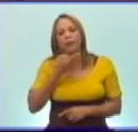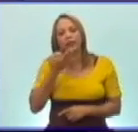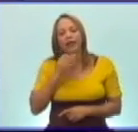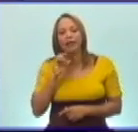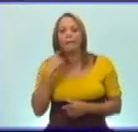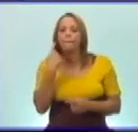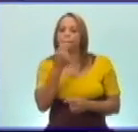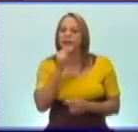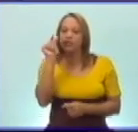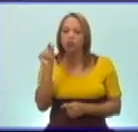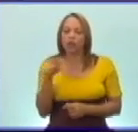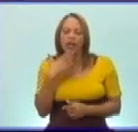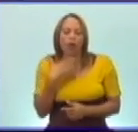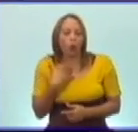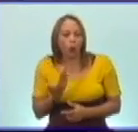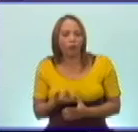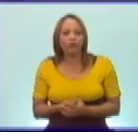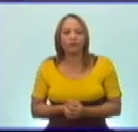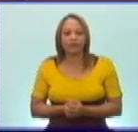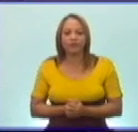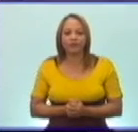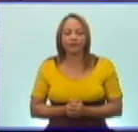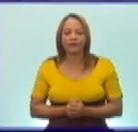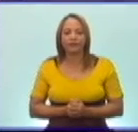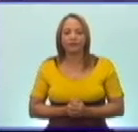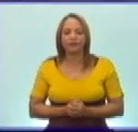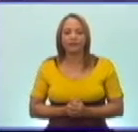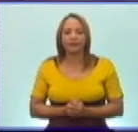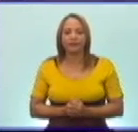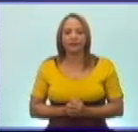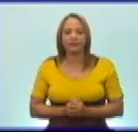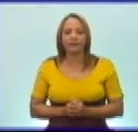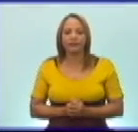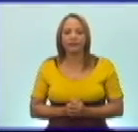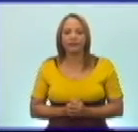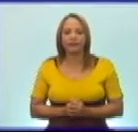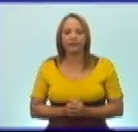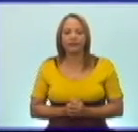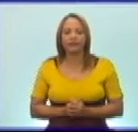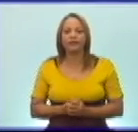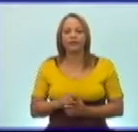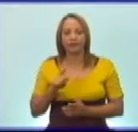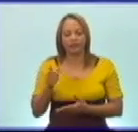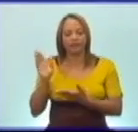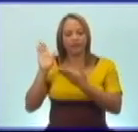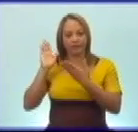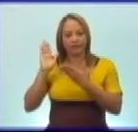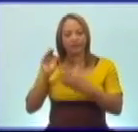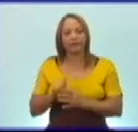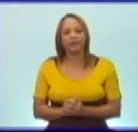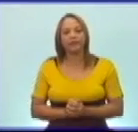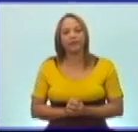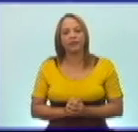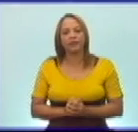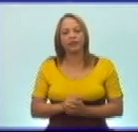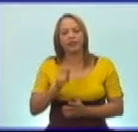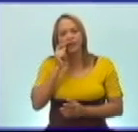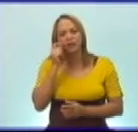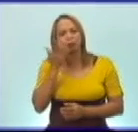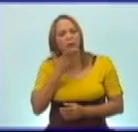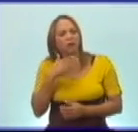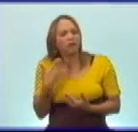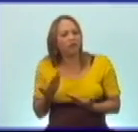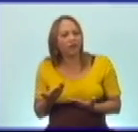personalidad. Observen. Eduardo García Delgado. ¿Quién fue